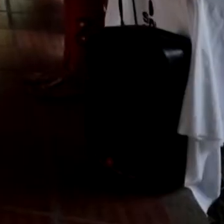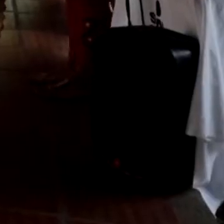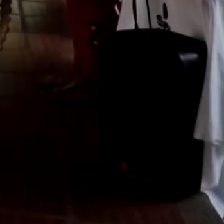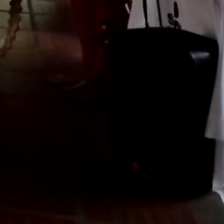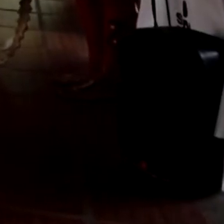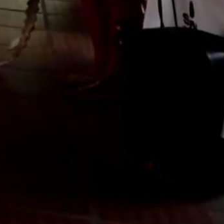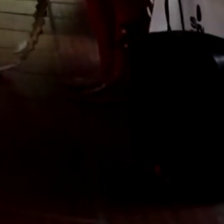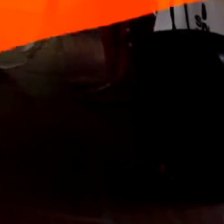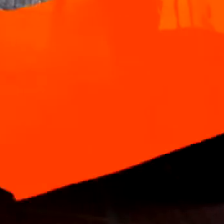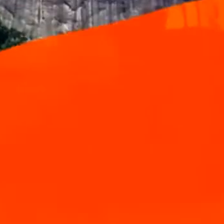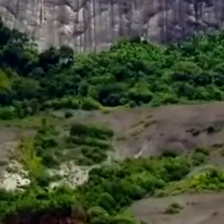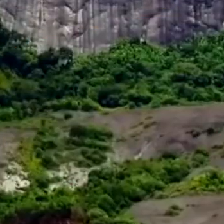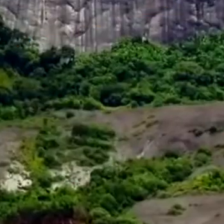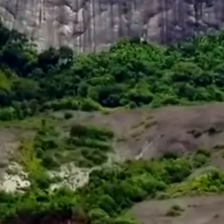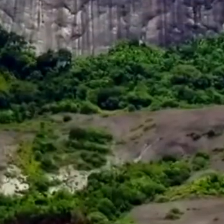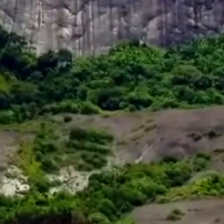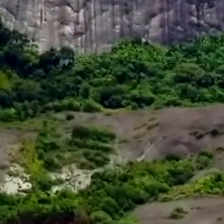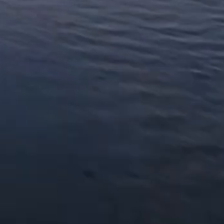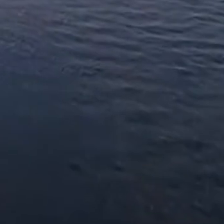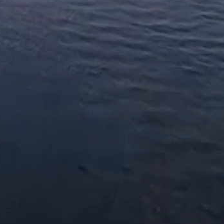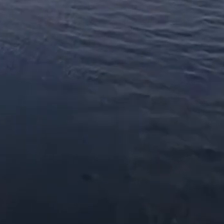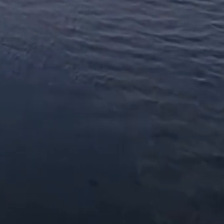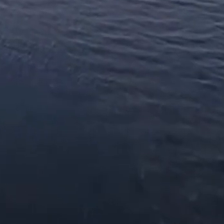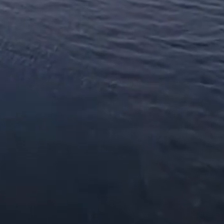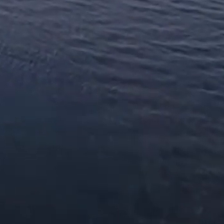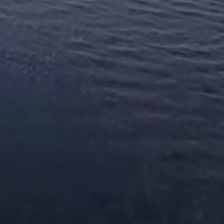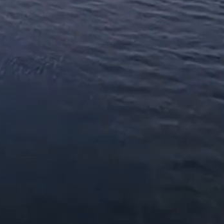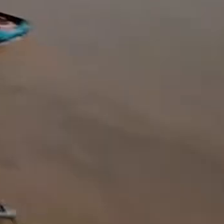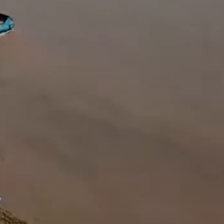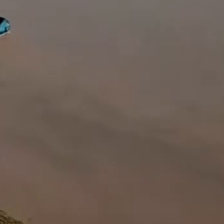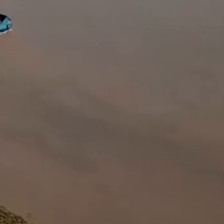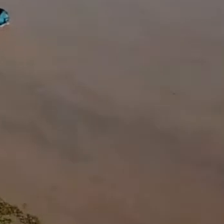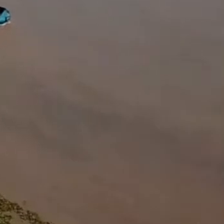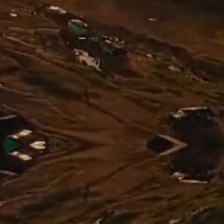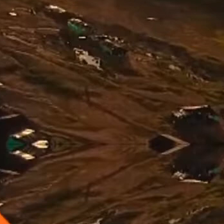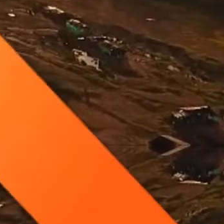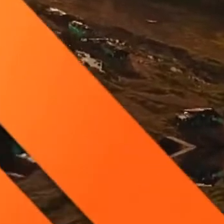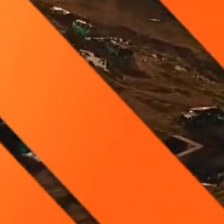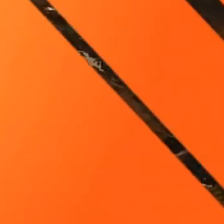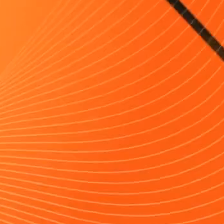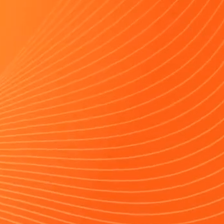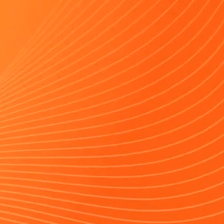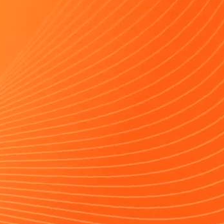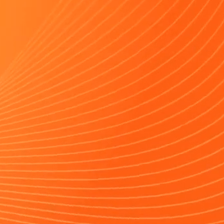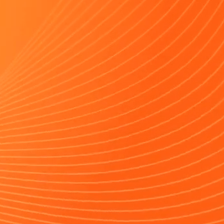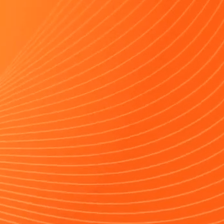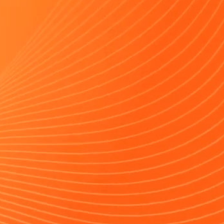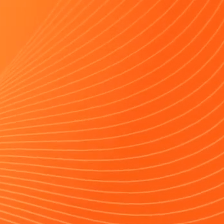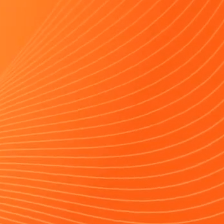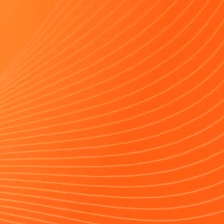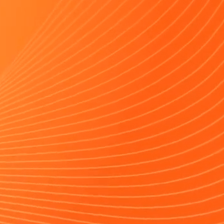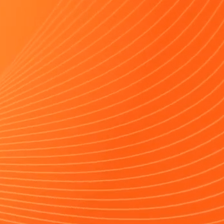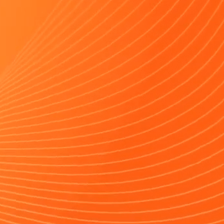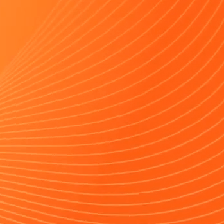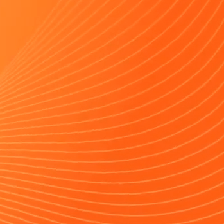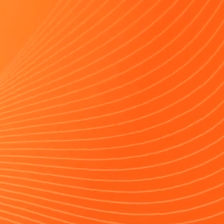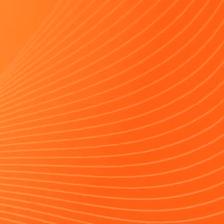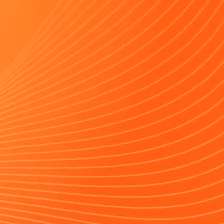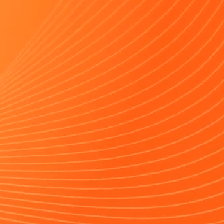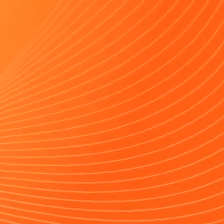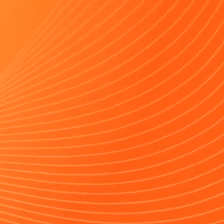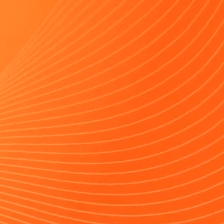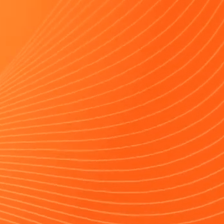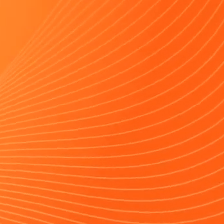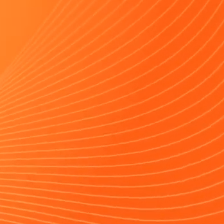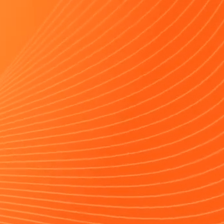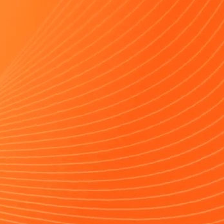hablar de empleo y de emprendimiento, ya, este es el espacio, este es el momento, y creo que es con la educación que mi país